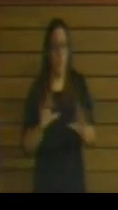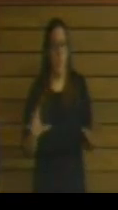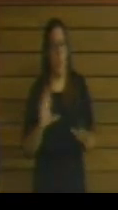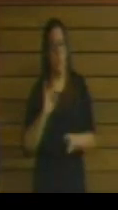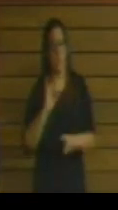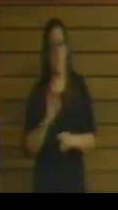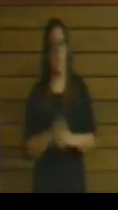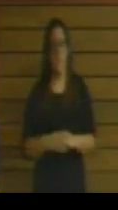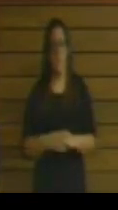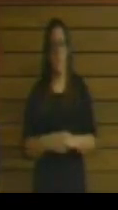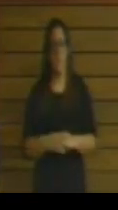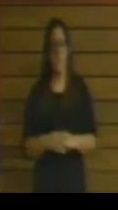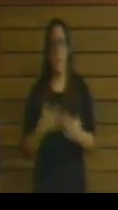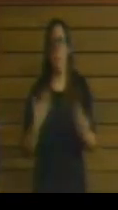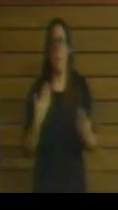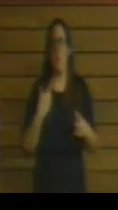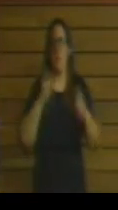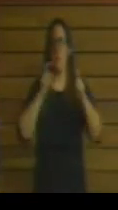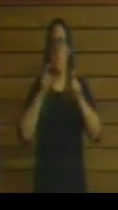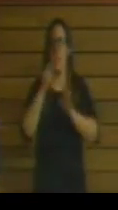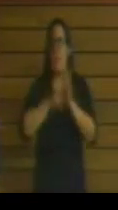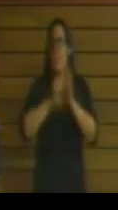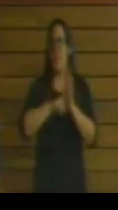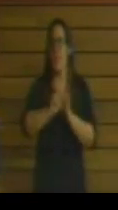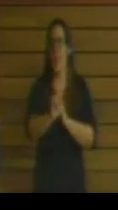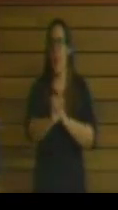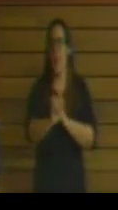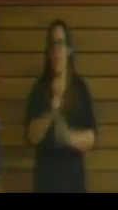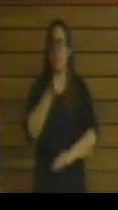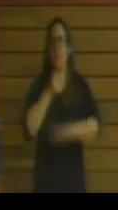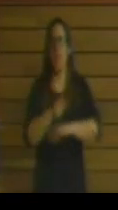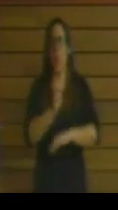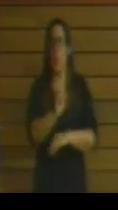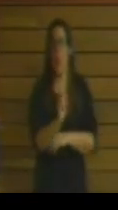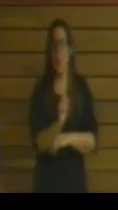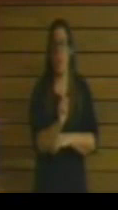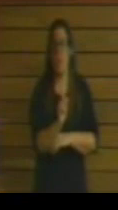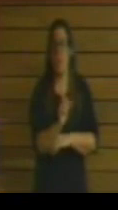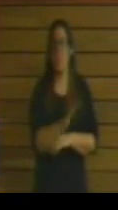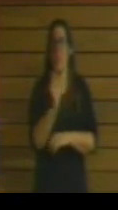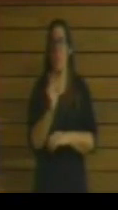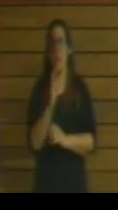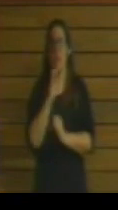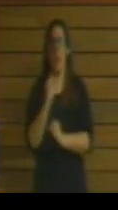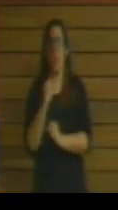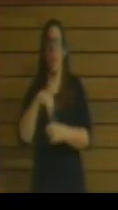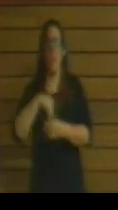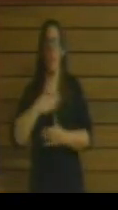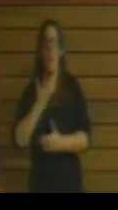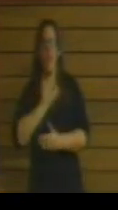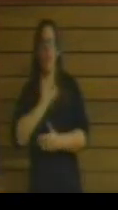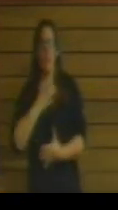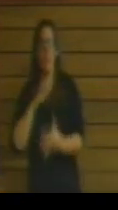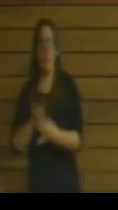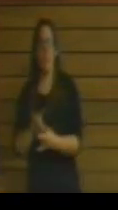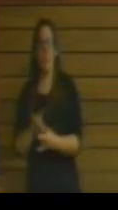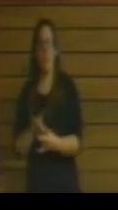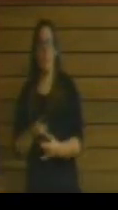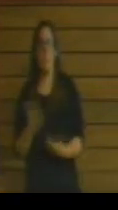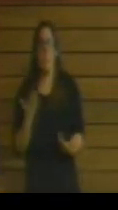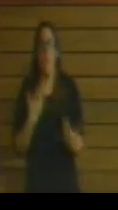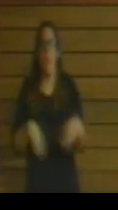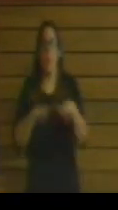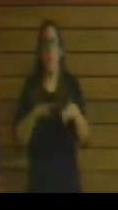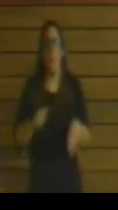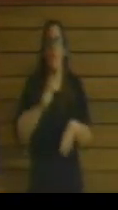pero en unas enseñanzas no regladas, no obligatorias, y por lo tanto, además, que dependen de los ayuntamientos. ¿Dónde está la igualdad de